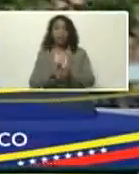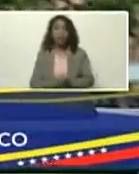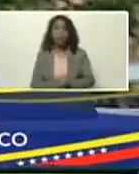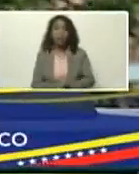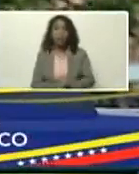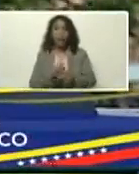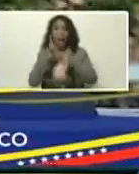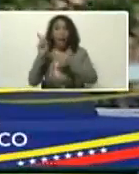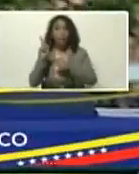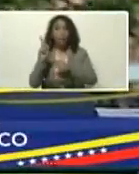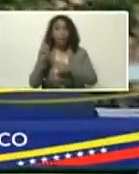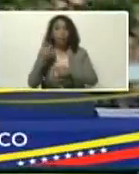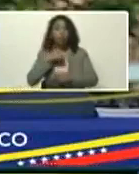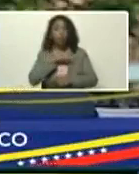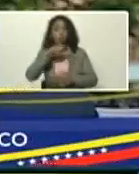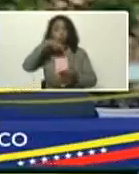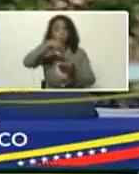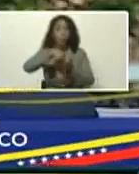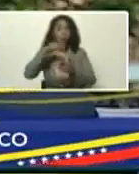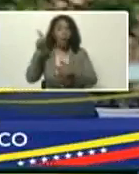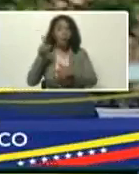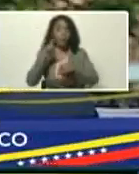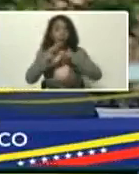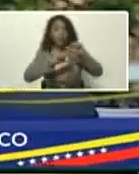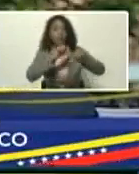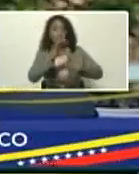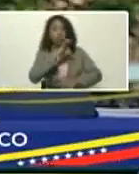eso es lo que llamamos, socialismo científico, en el siglo XXI,